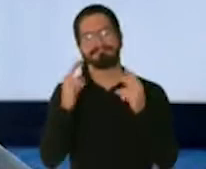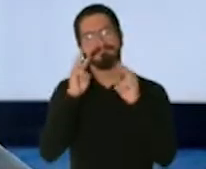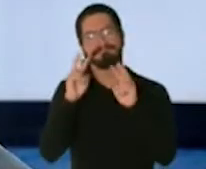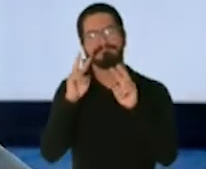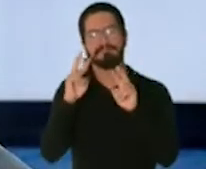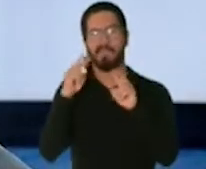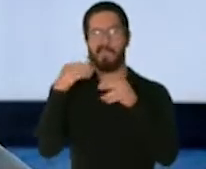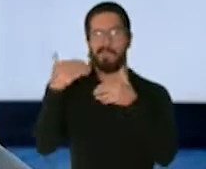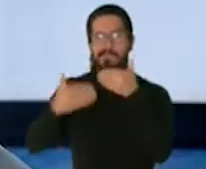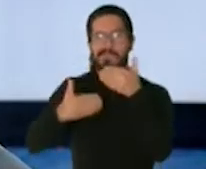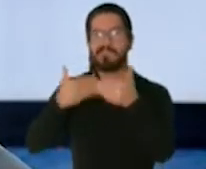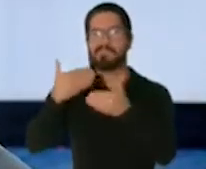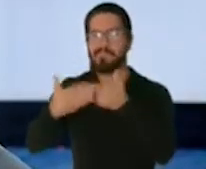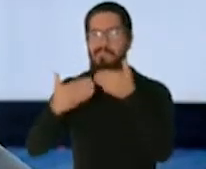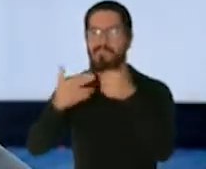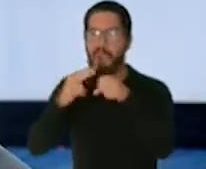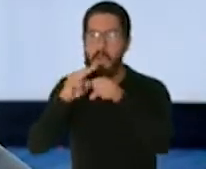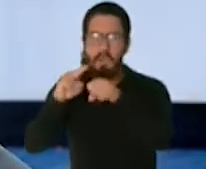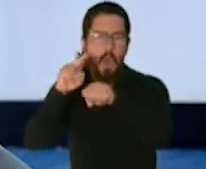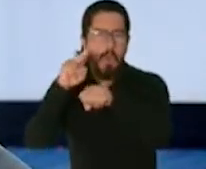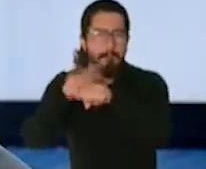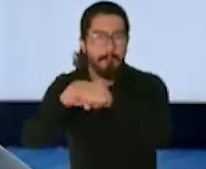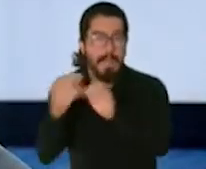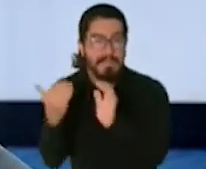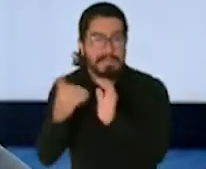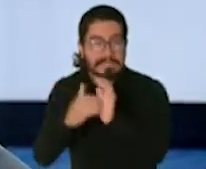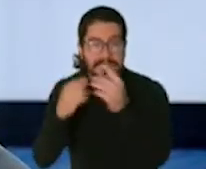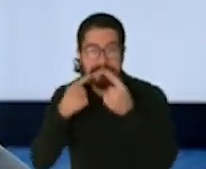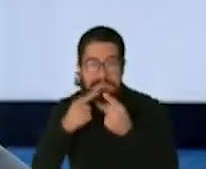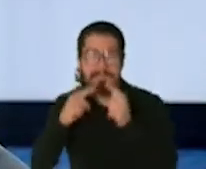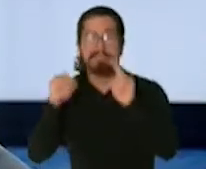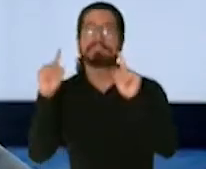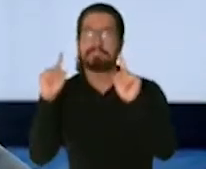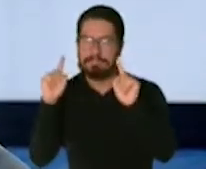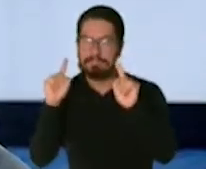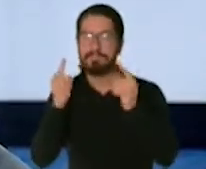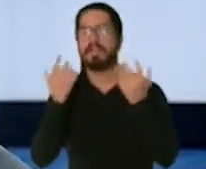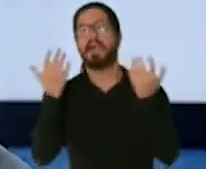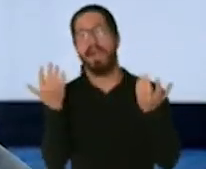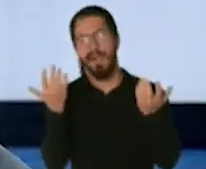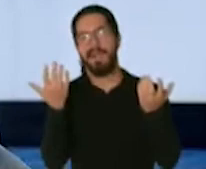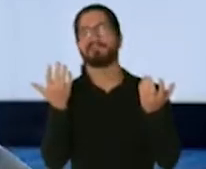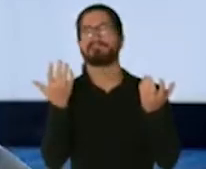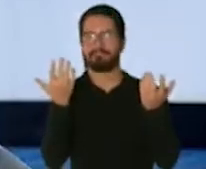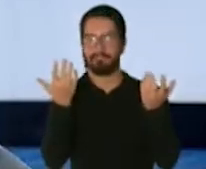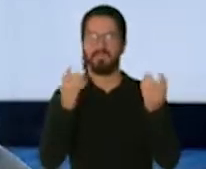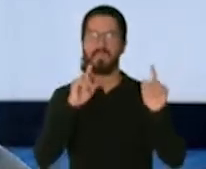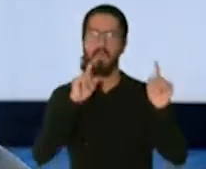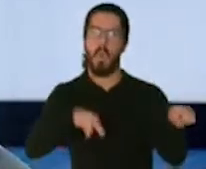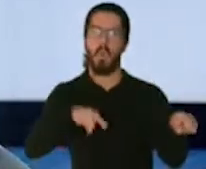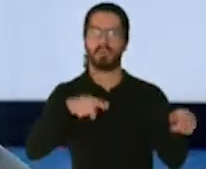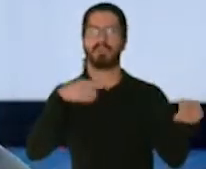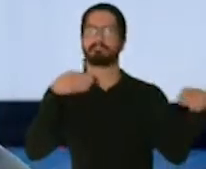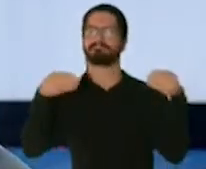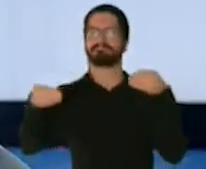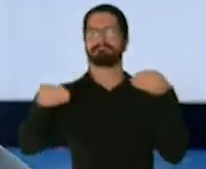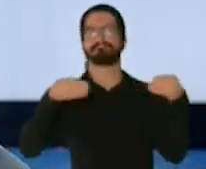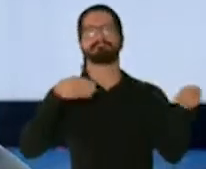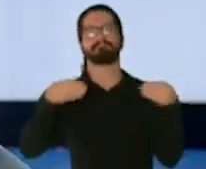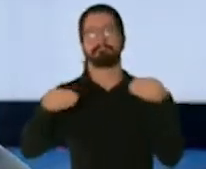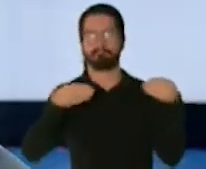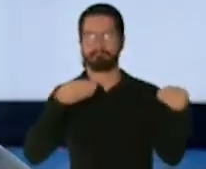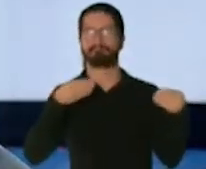normalidad, pues iremos flexibilizando las órdenes ejecutivas que hemos tenido. Puerto Rico se ha